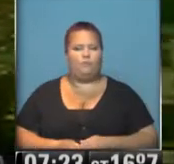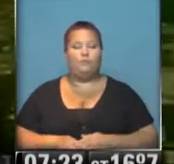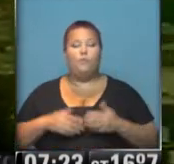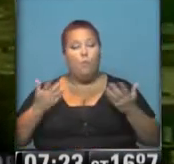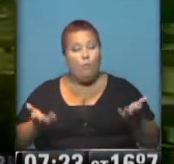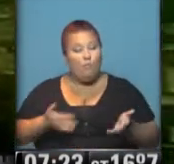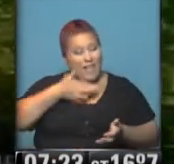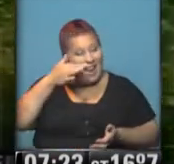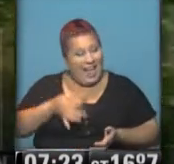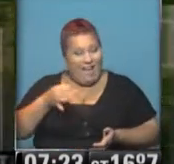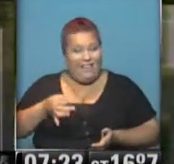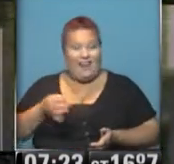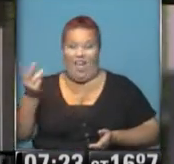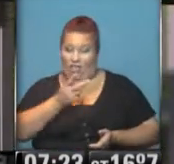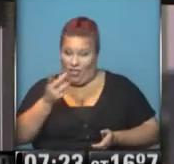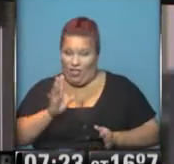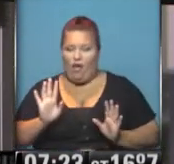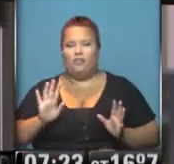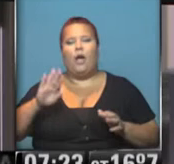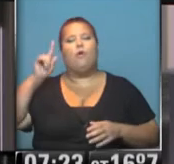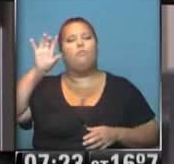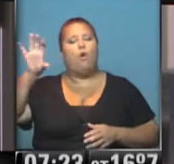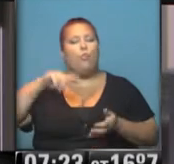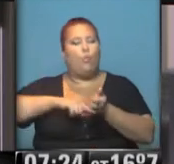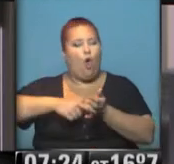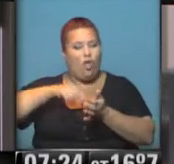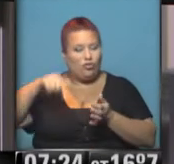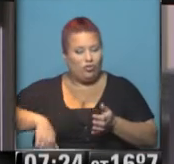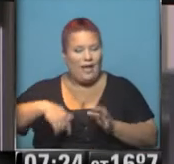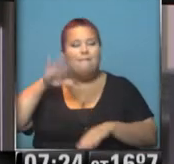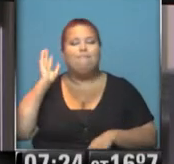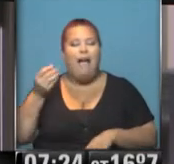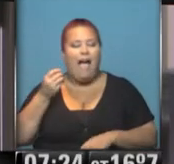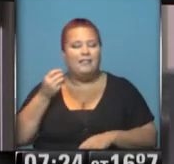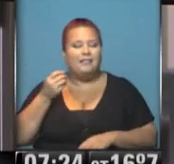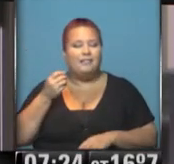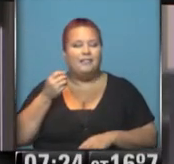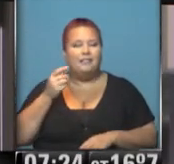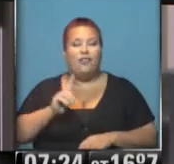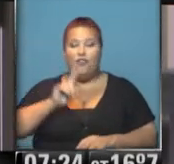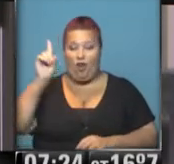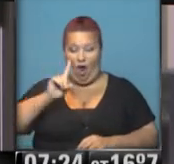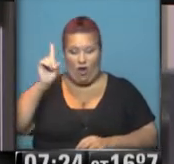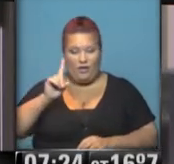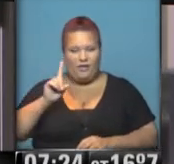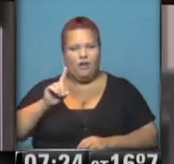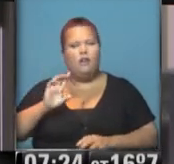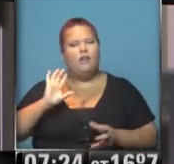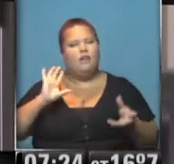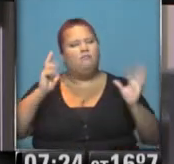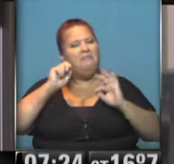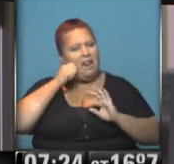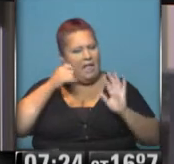Bueno, la verdad, Lourdes y Roberto, que sobre la provincia de Buenos Aires, especialmente la parte norte, va a estar bastante